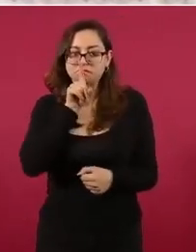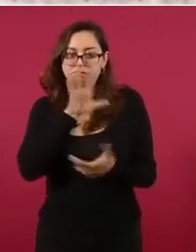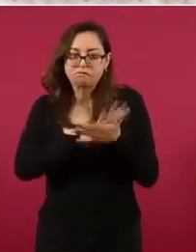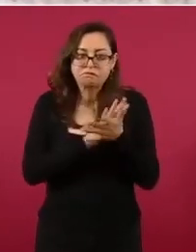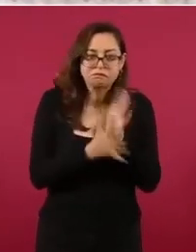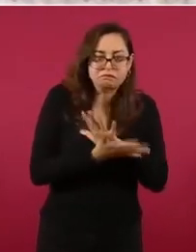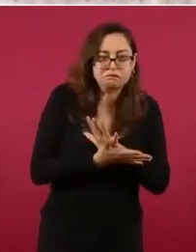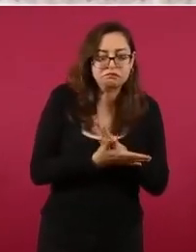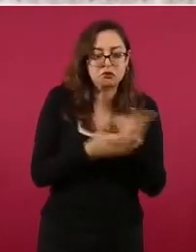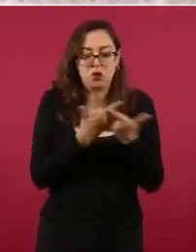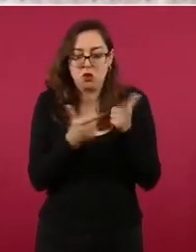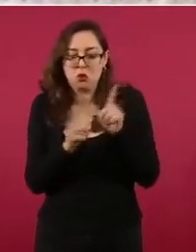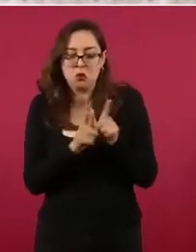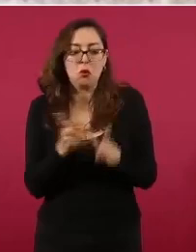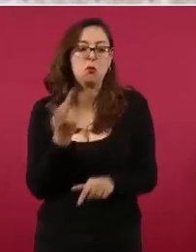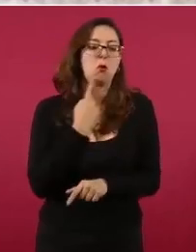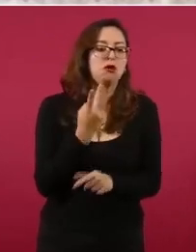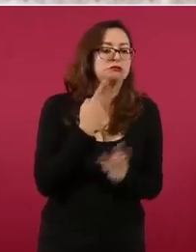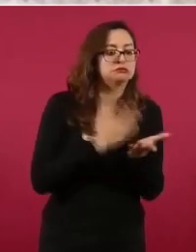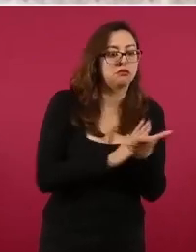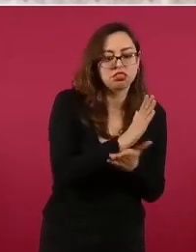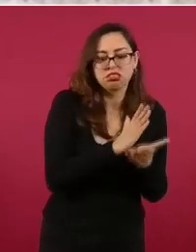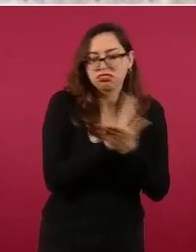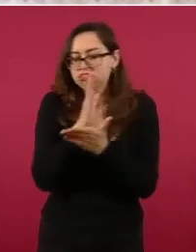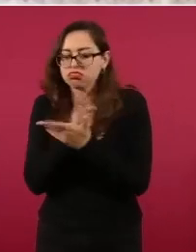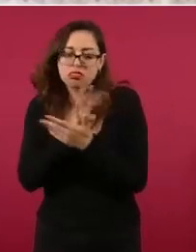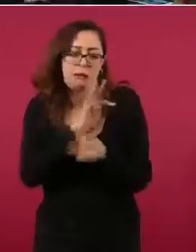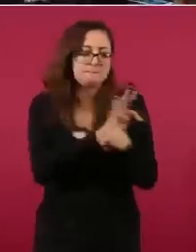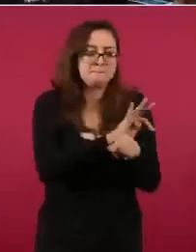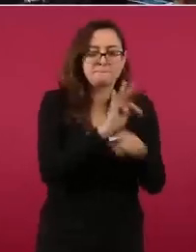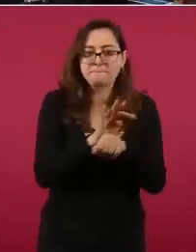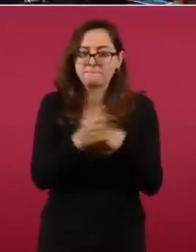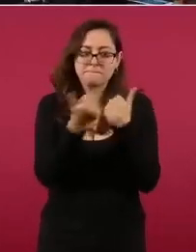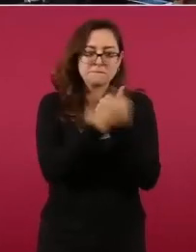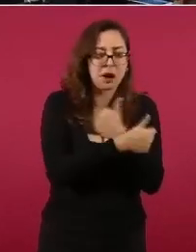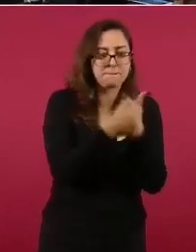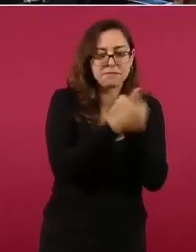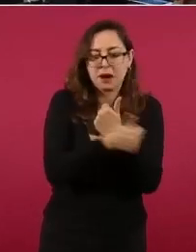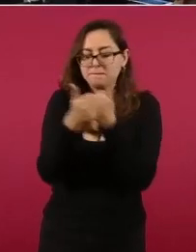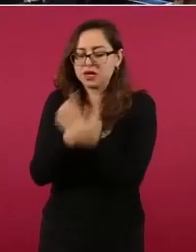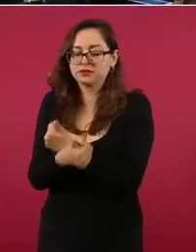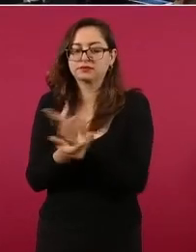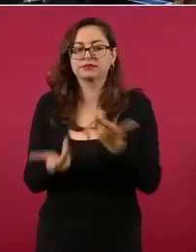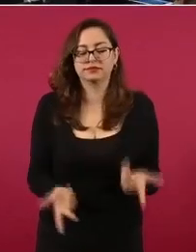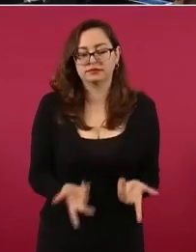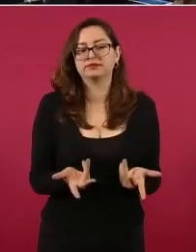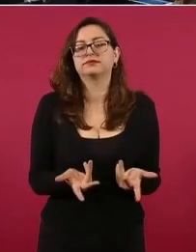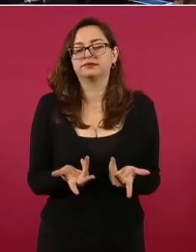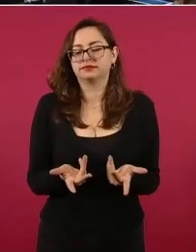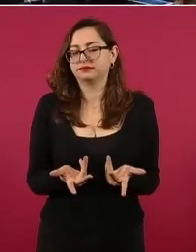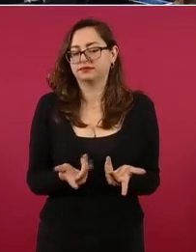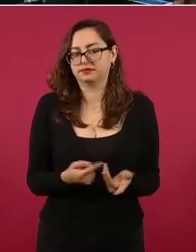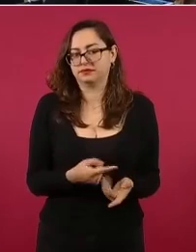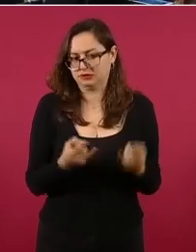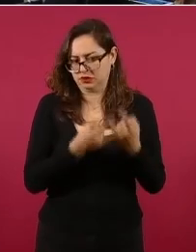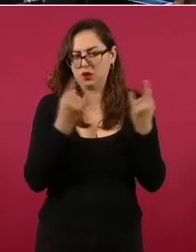grupos politiqueros. Ahí en el caso de Morelos y en todos lados,